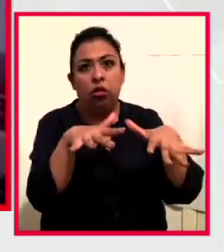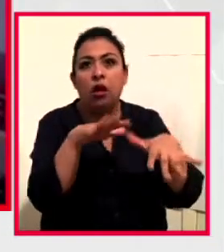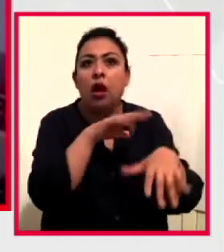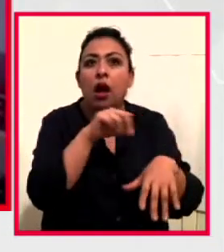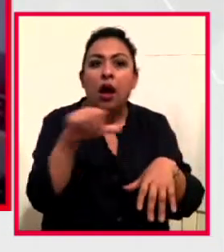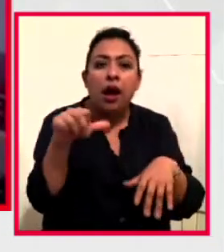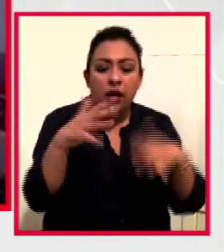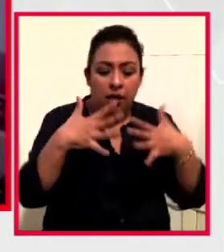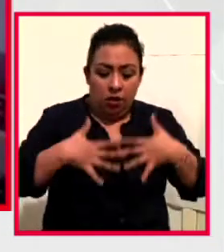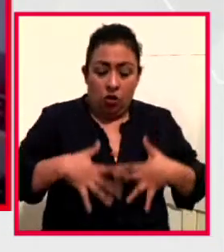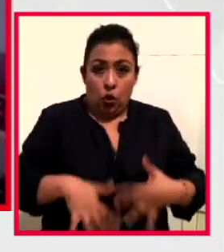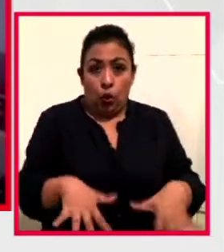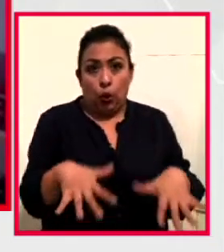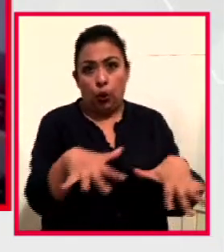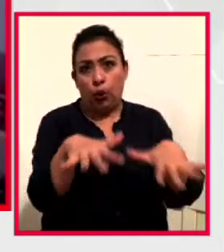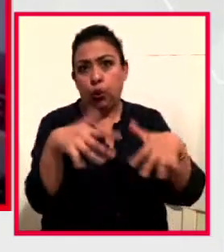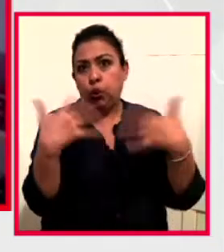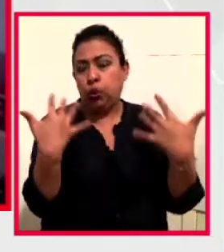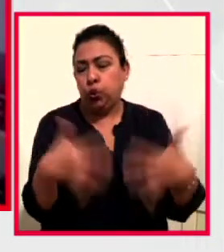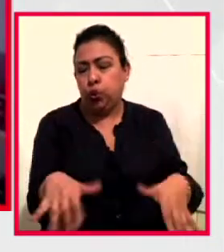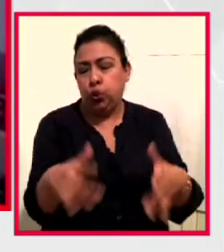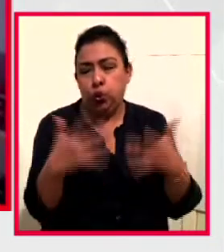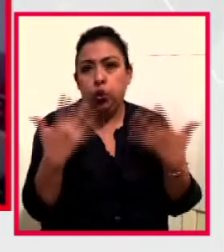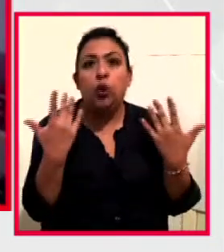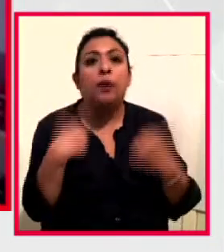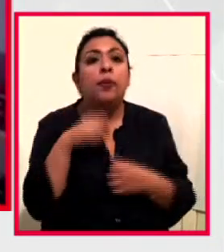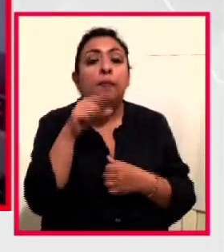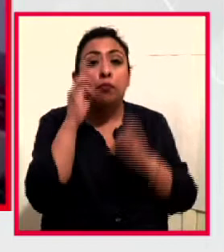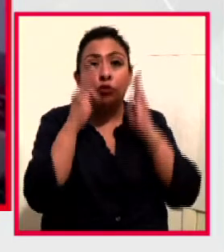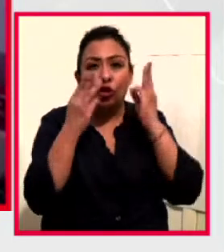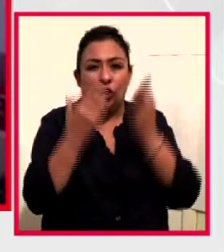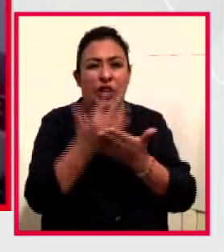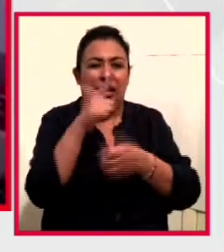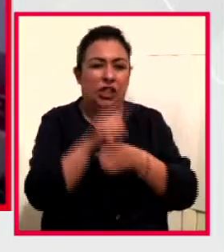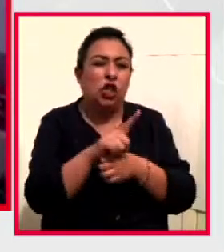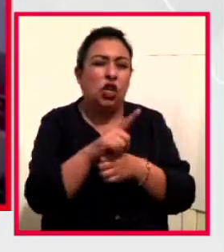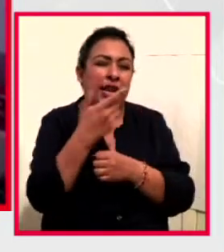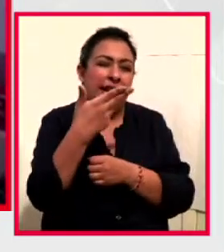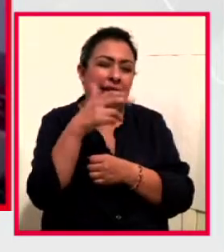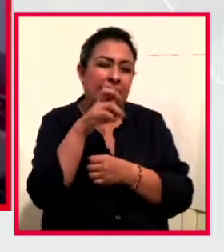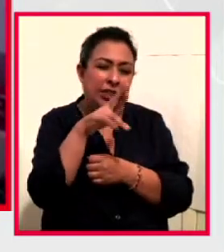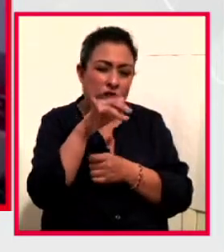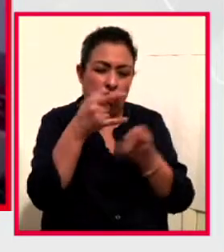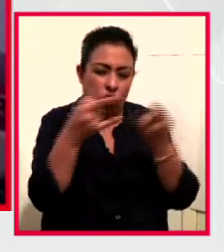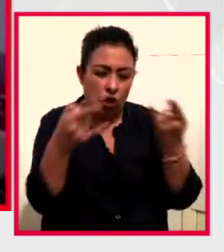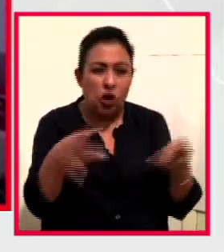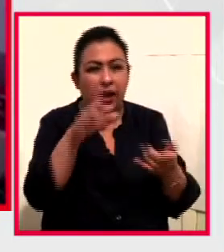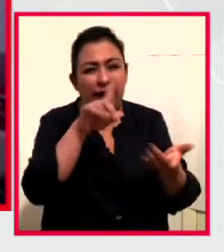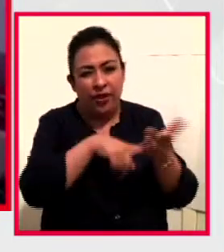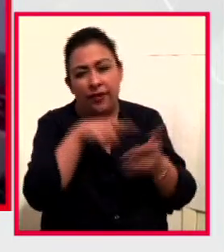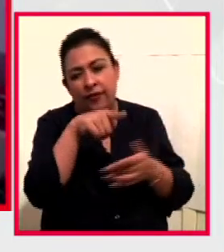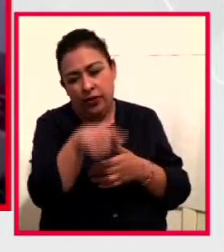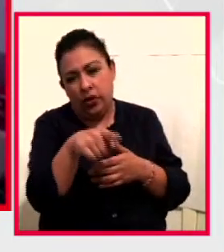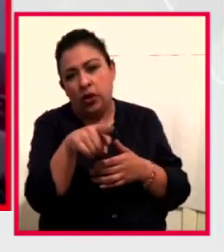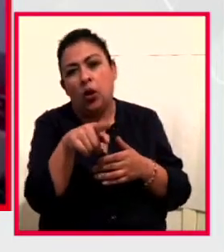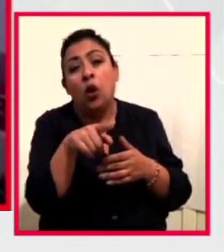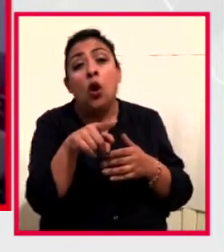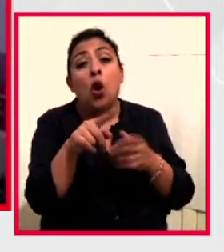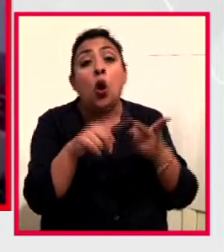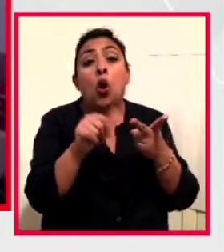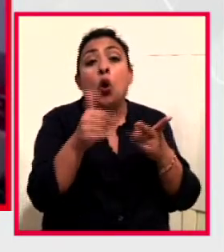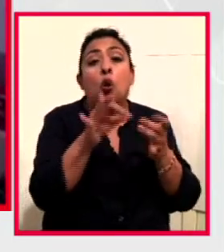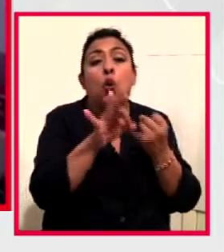trajes que tienen en el Museo Nacional de Historia, en estas colecciones. También el último